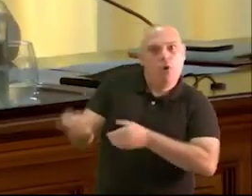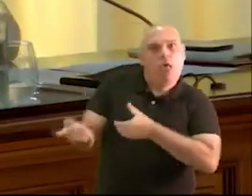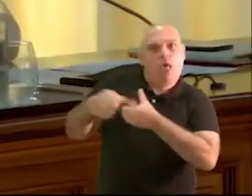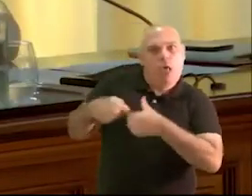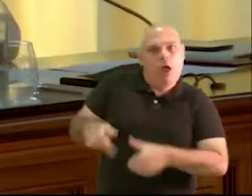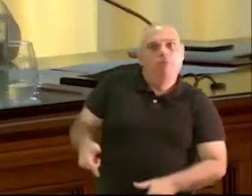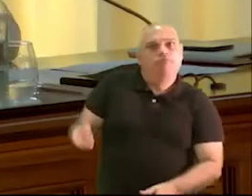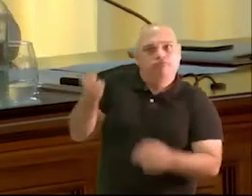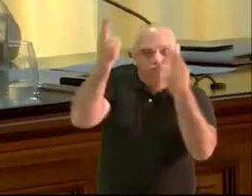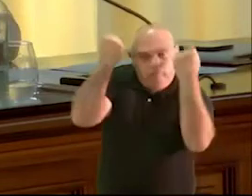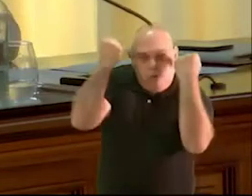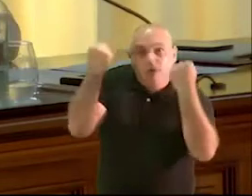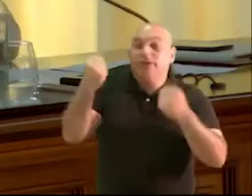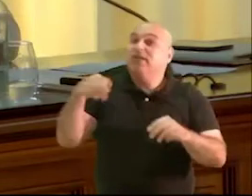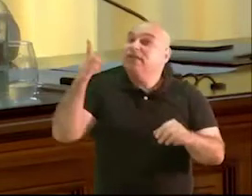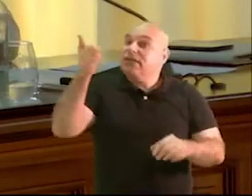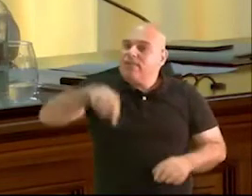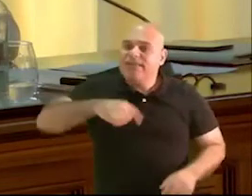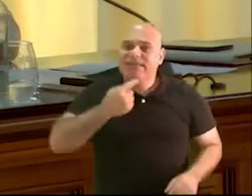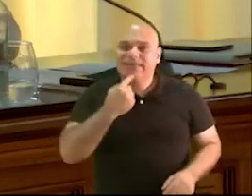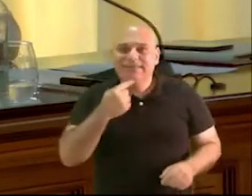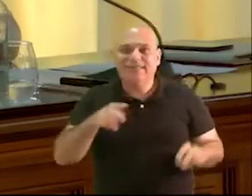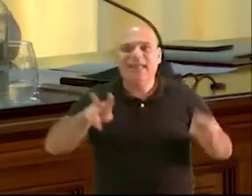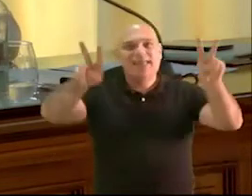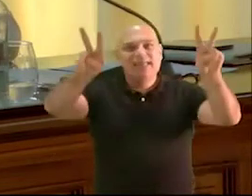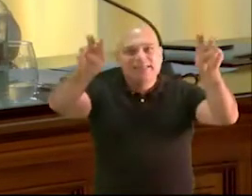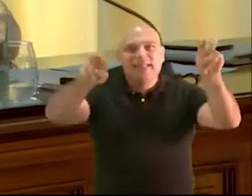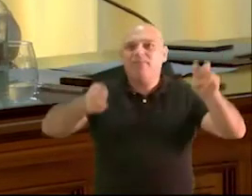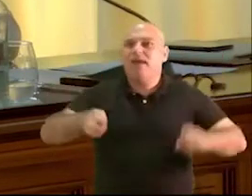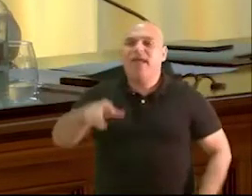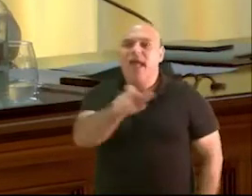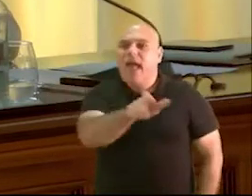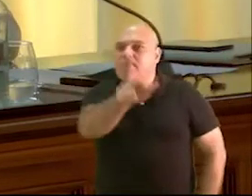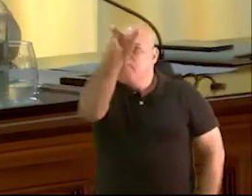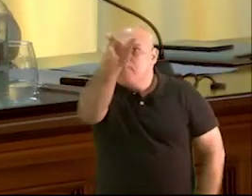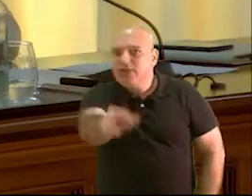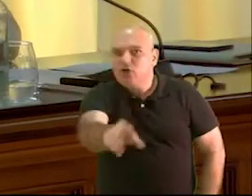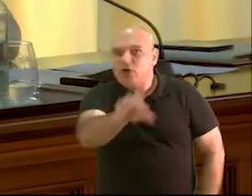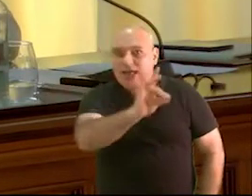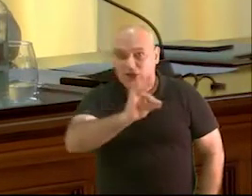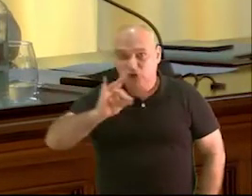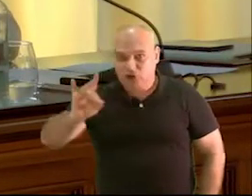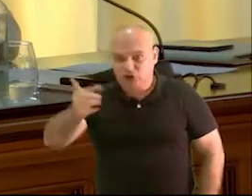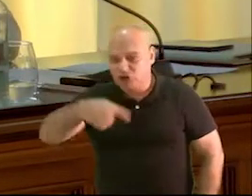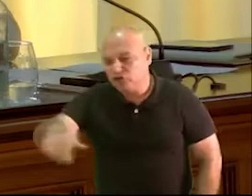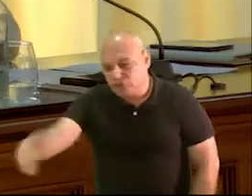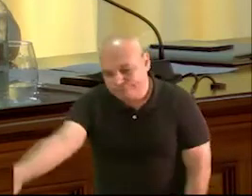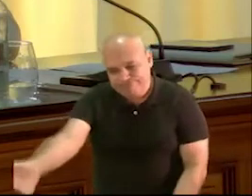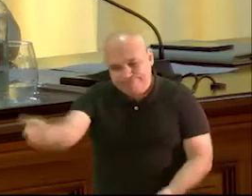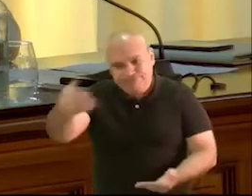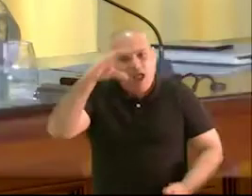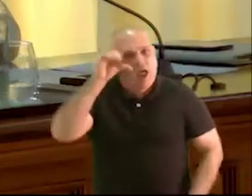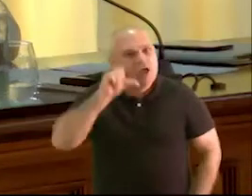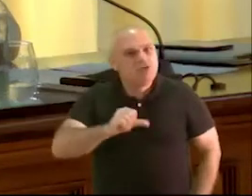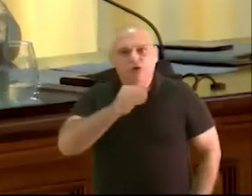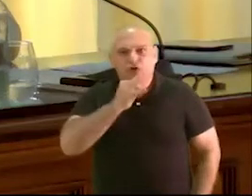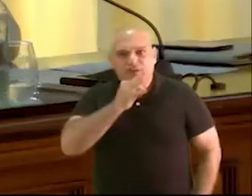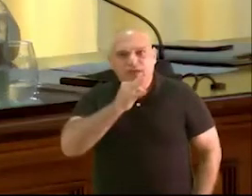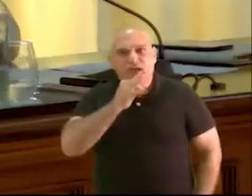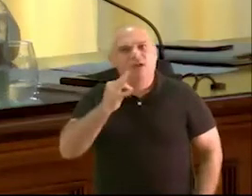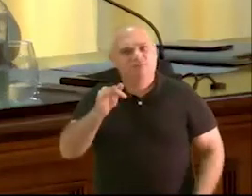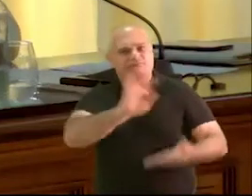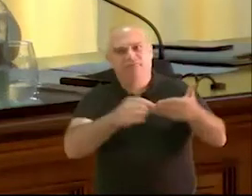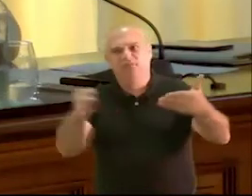que dice que no se han seguido los causas ni se ha dado audiencia, en este caso, al consejero Juan Manuel Sosa. Pero tenemos que recordar que acabamos de aprobar hoy el